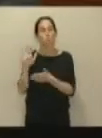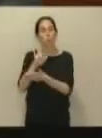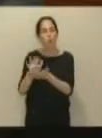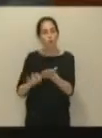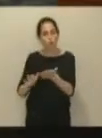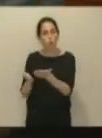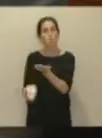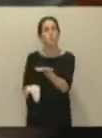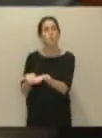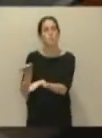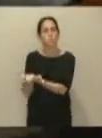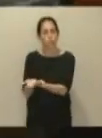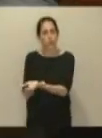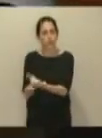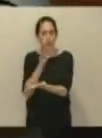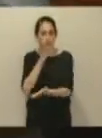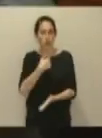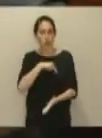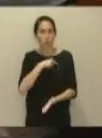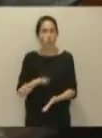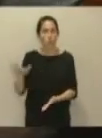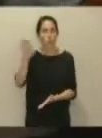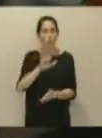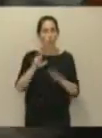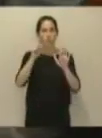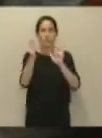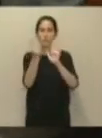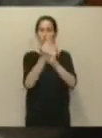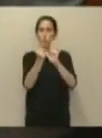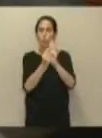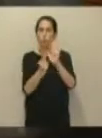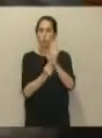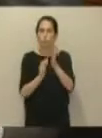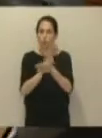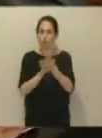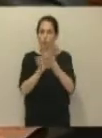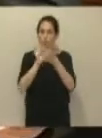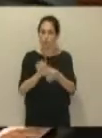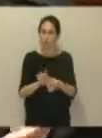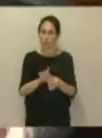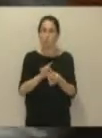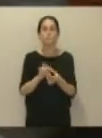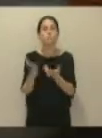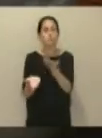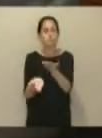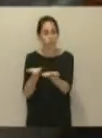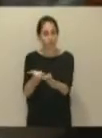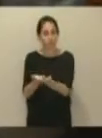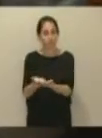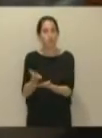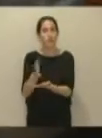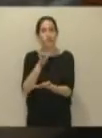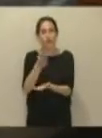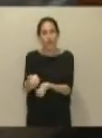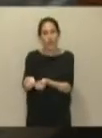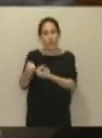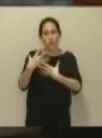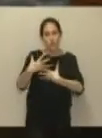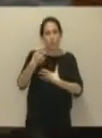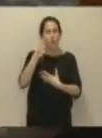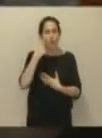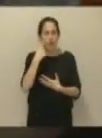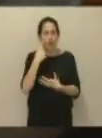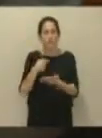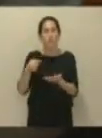de la Comisión Europea, con esos seis puntos en los que se basa, y tener la información de cuáles son las razones de que se